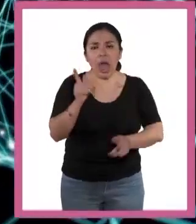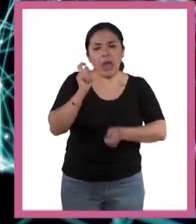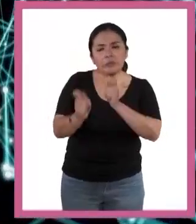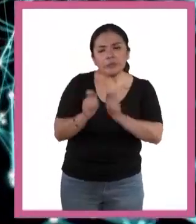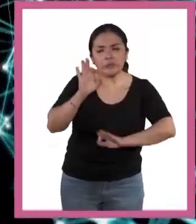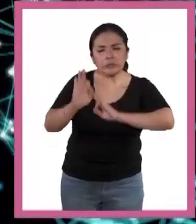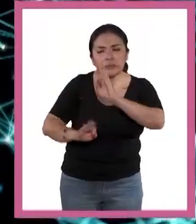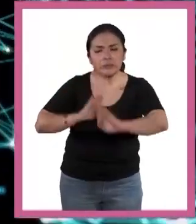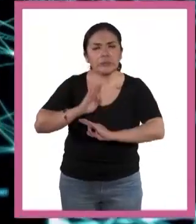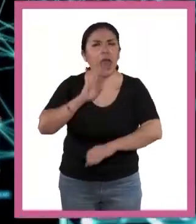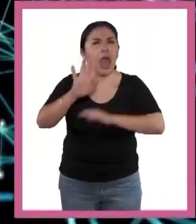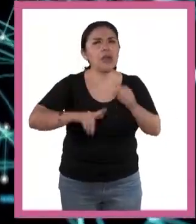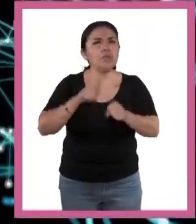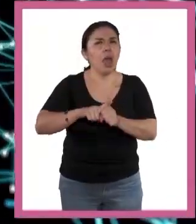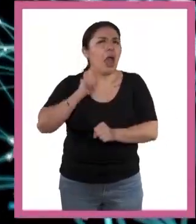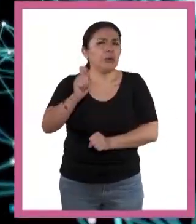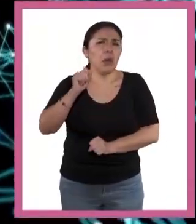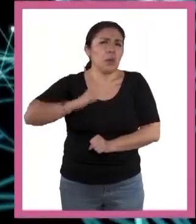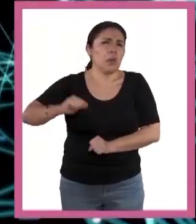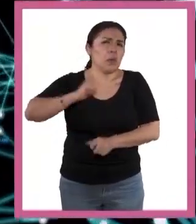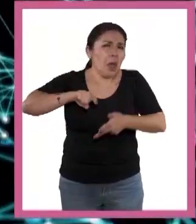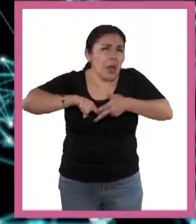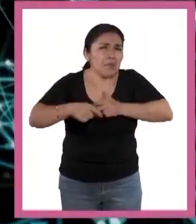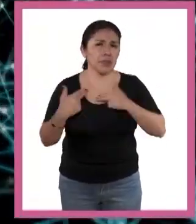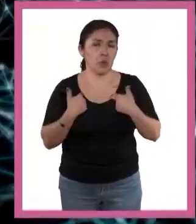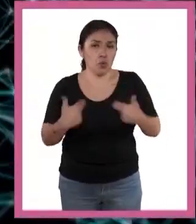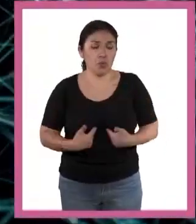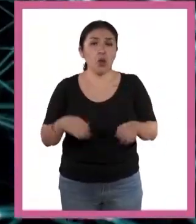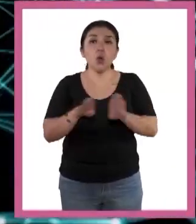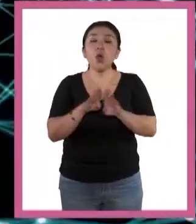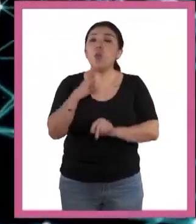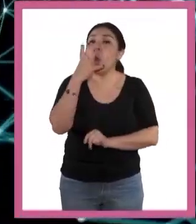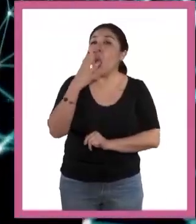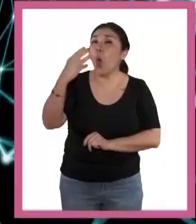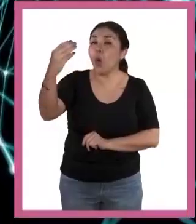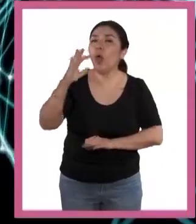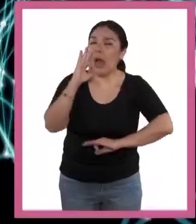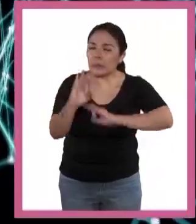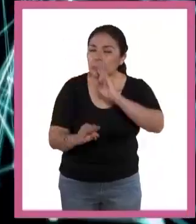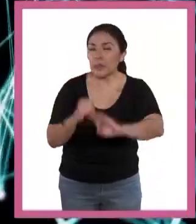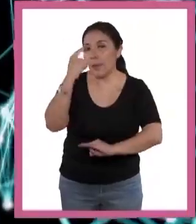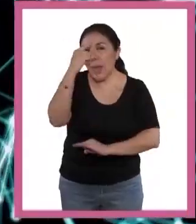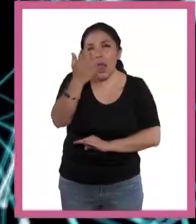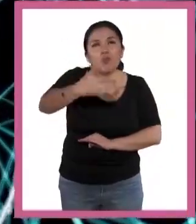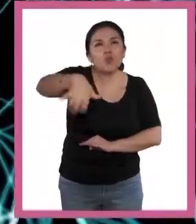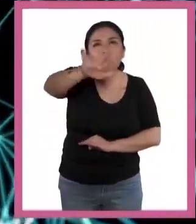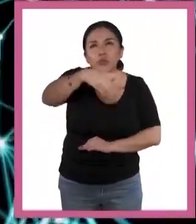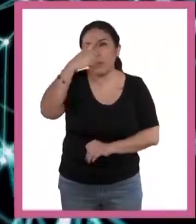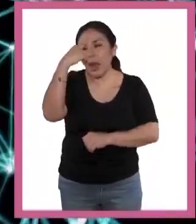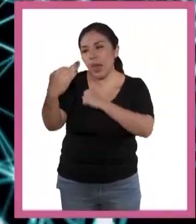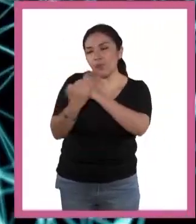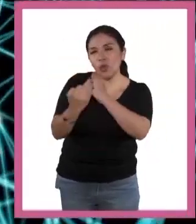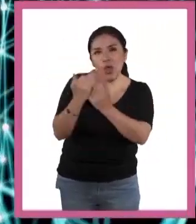otras especies desde que somos humanos. Los lobos fueron domesticados para cazar y para protegernos y se